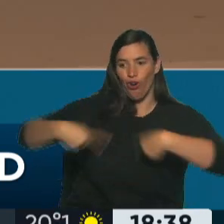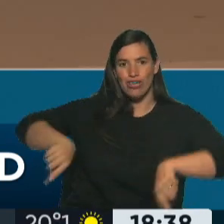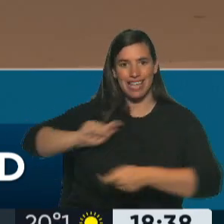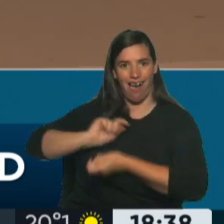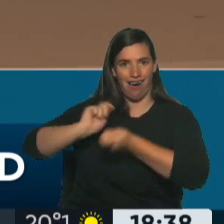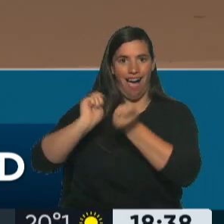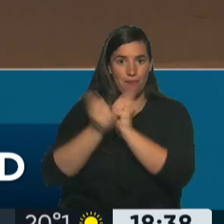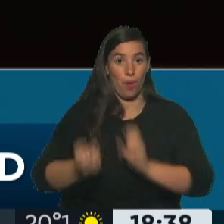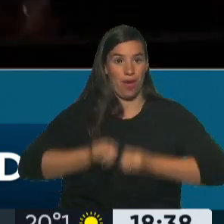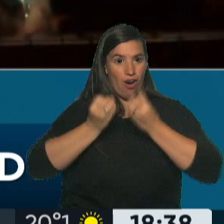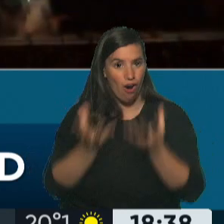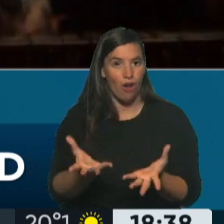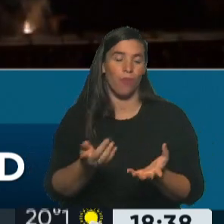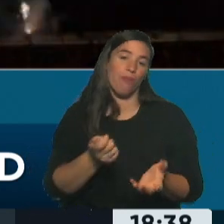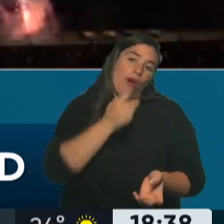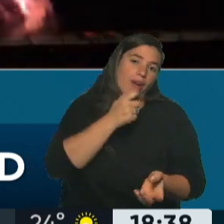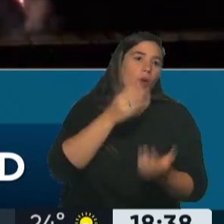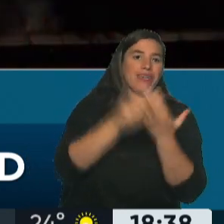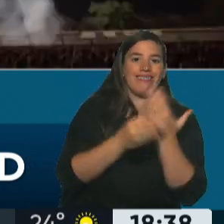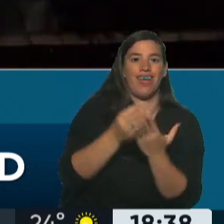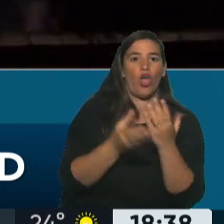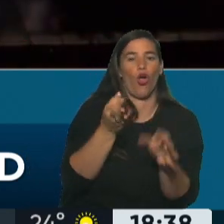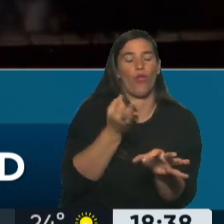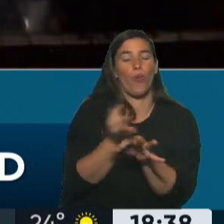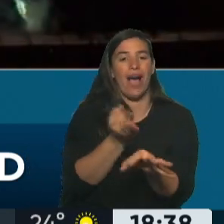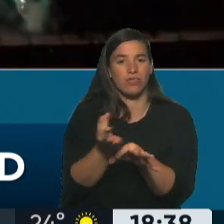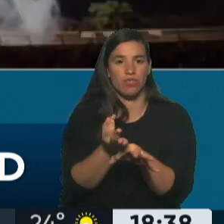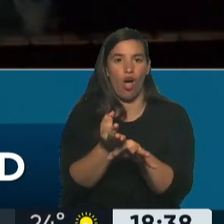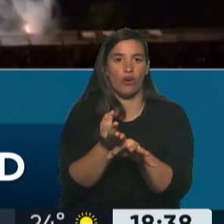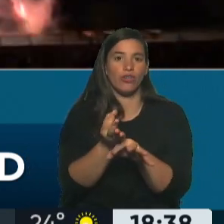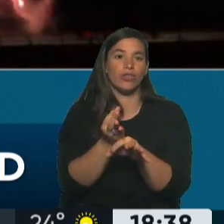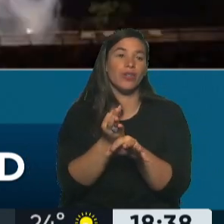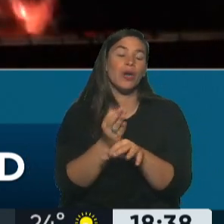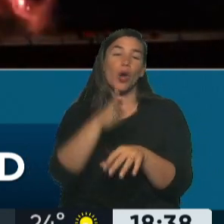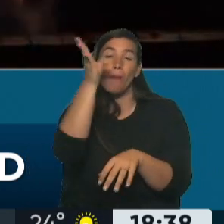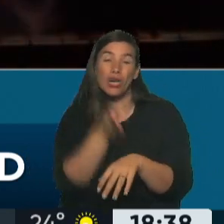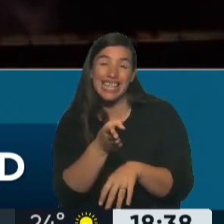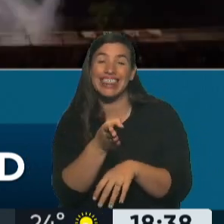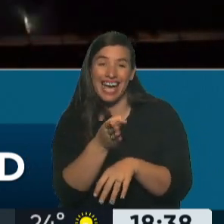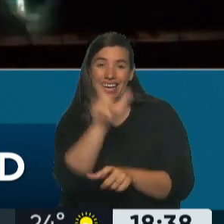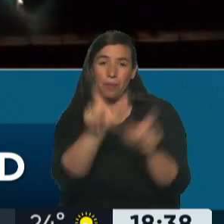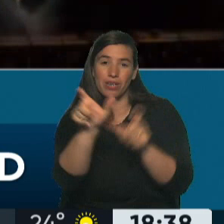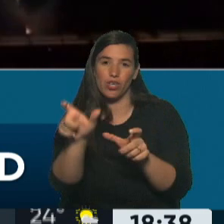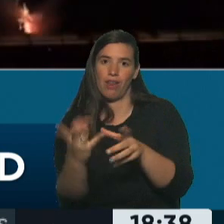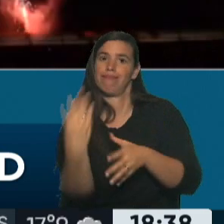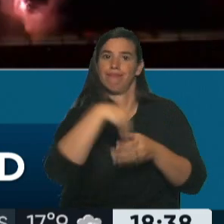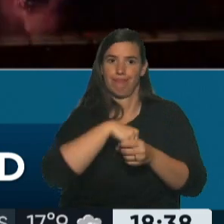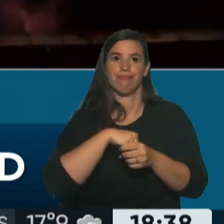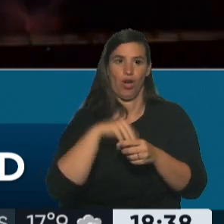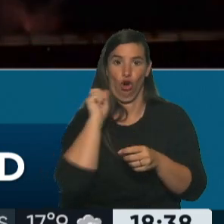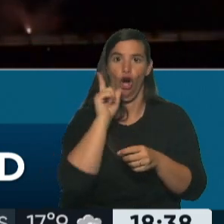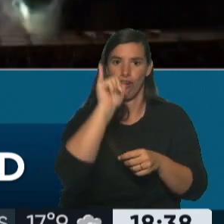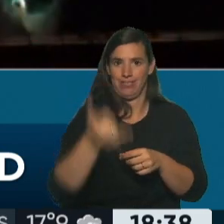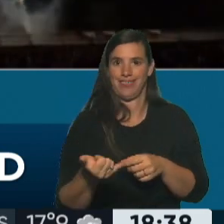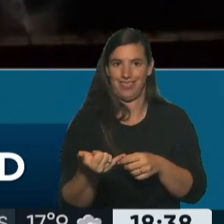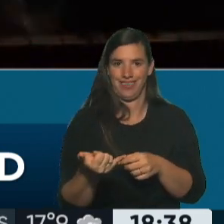hemos llegado al cupo, cosa que fue mérito de mi rol en ese momento, llegar a ese cupo, pero todavía queda gente con